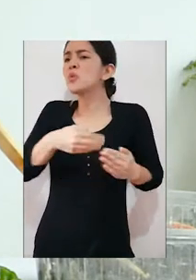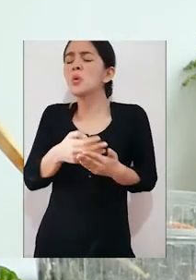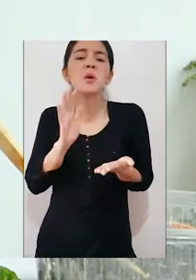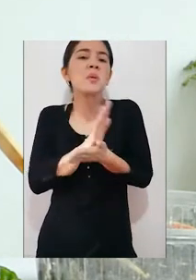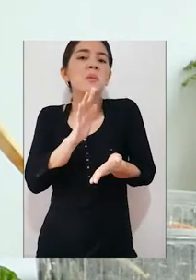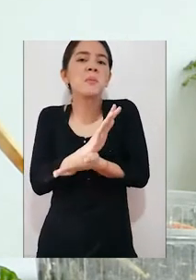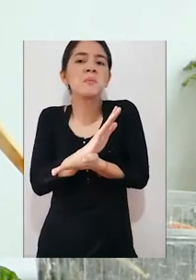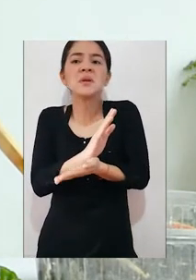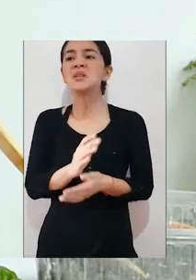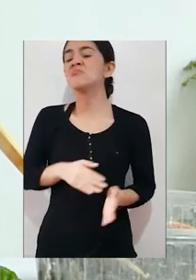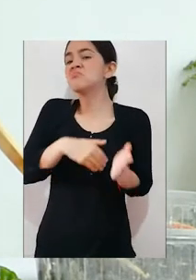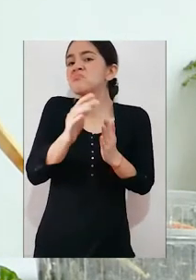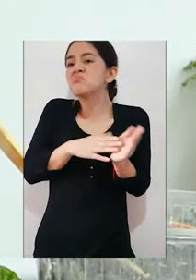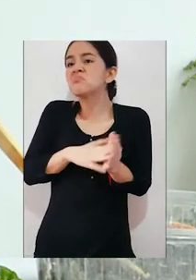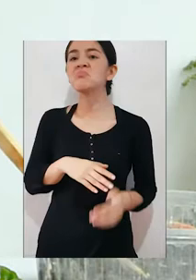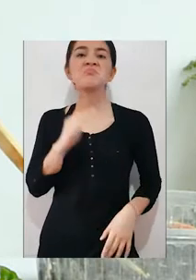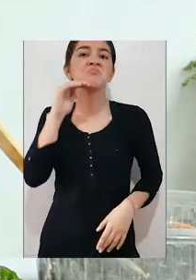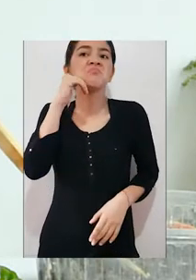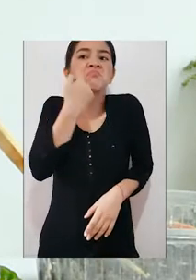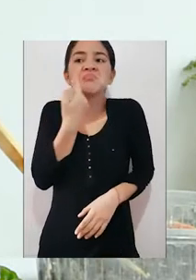que esté pintado y que ustedes pensan mejor.